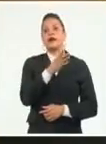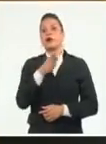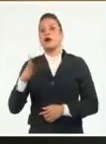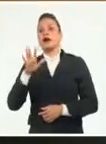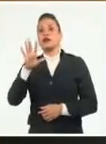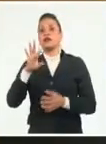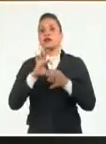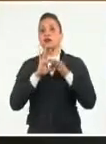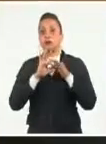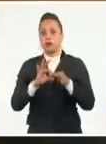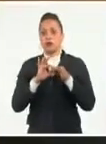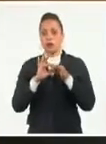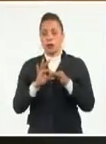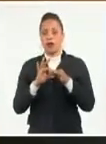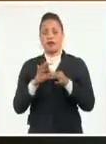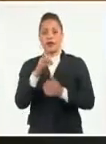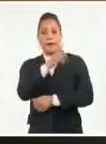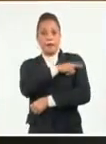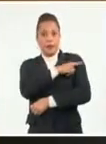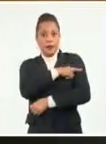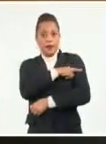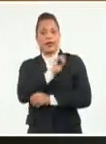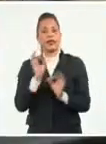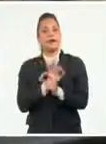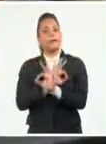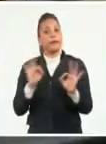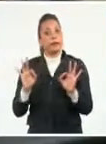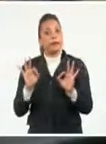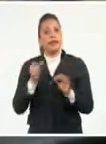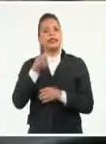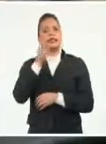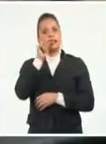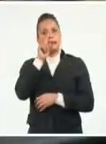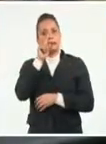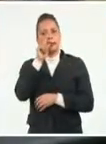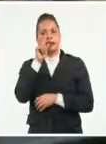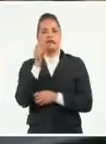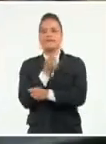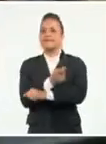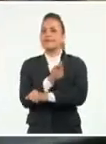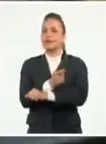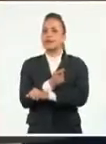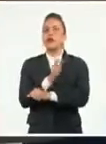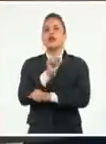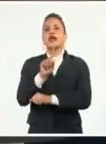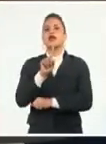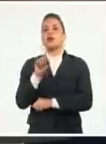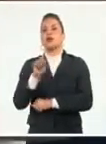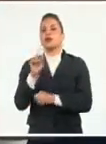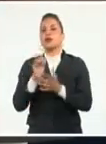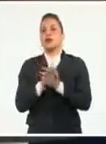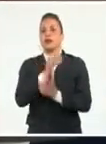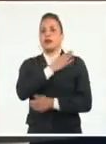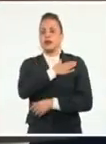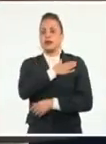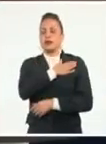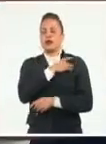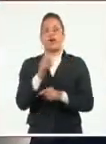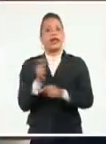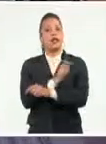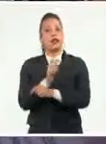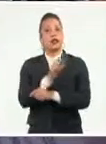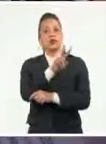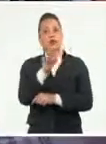grado de los niveles educativos primaria y especial, culminarán sus clases el próximo 11 de marzo. El curso escolar